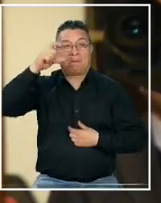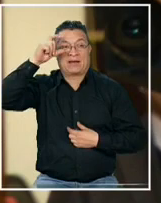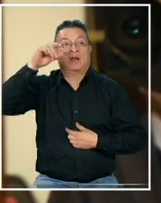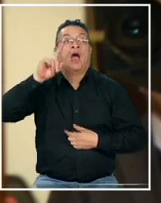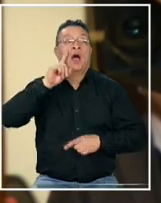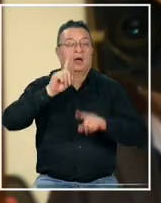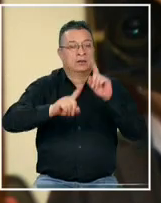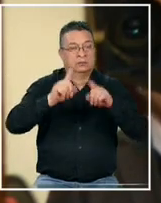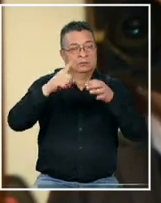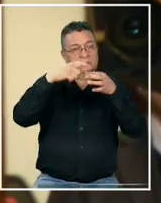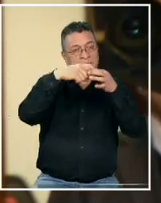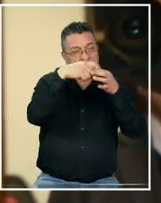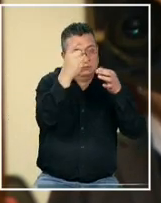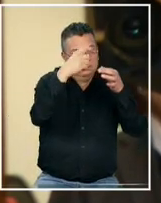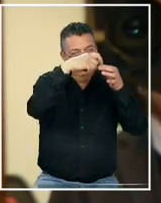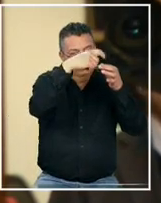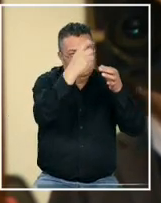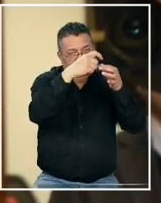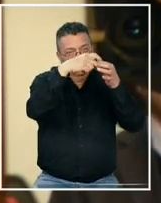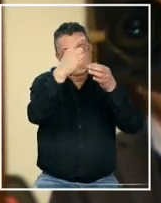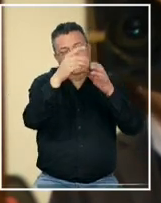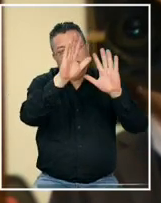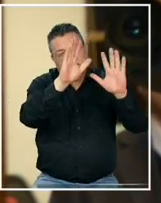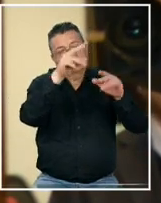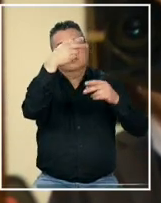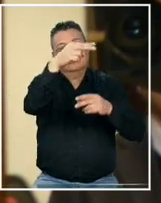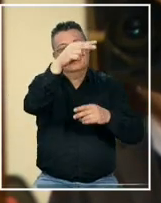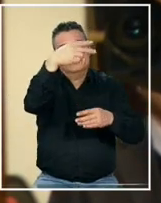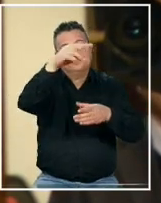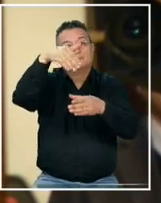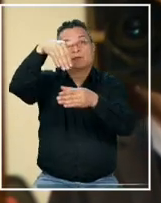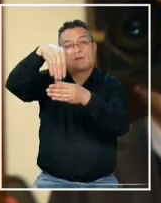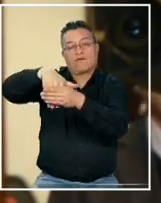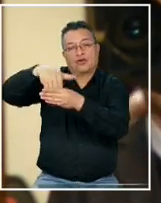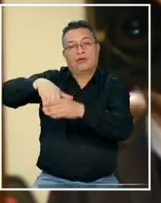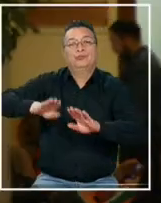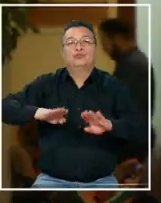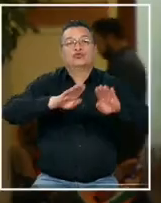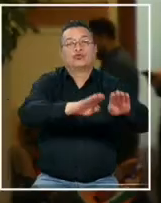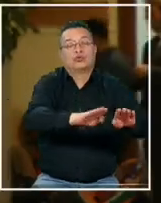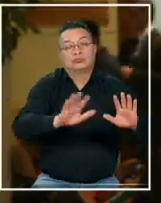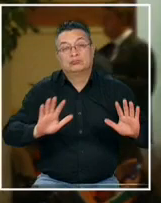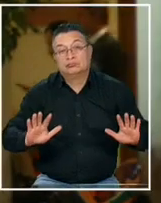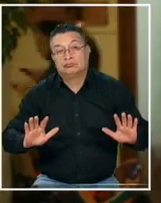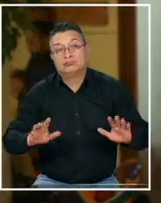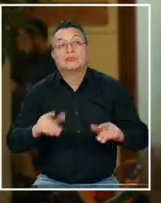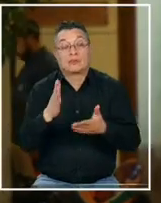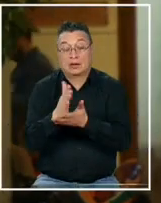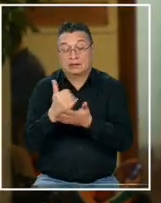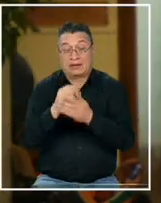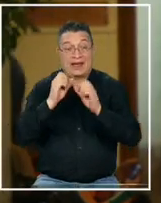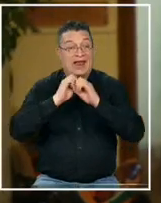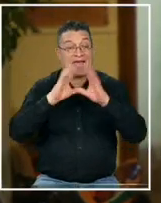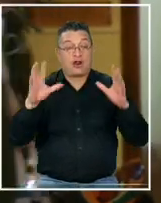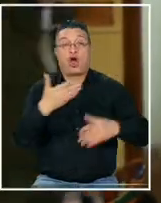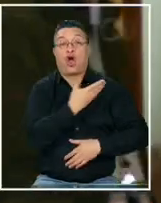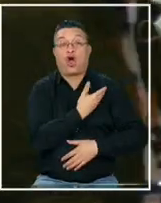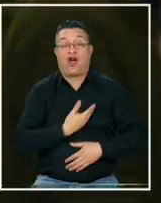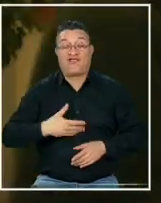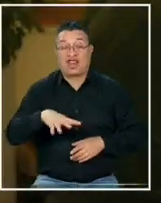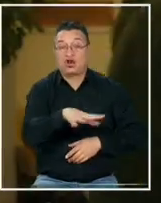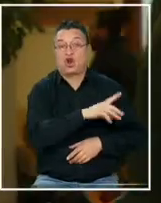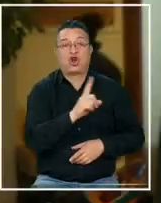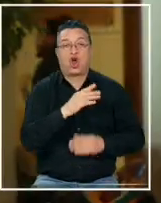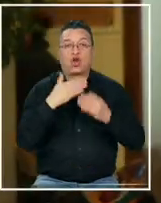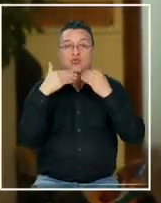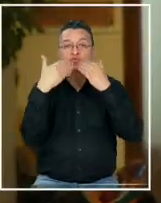descolgados, como le llaman, o personas que votan legítimamente a favor en este caso. La estrategia es clara. El gobierno no quiere dar